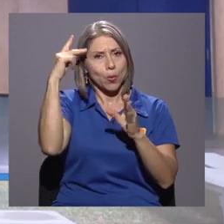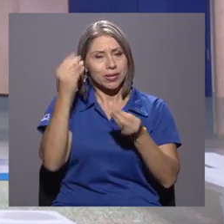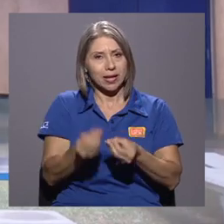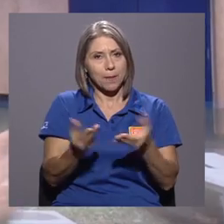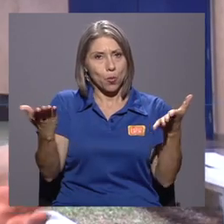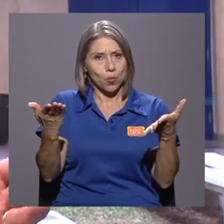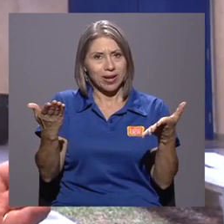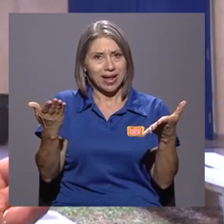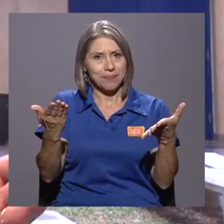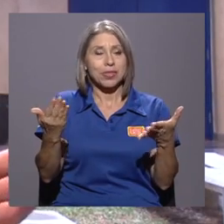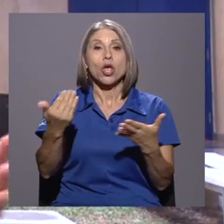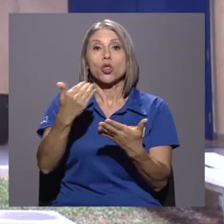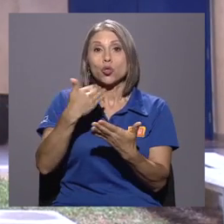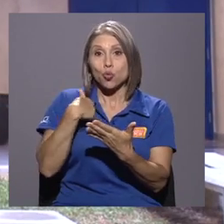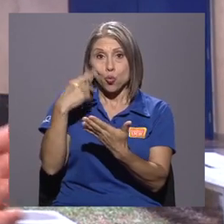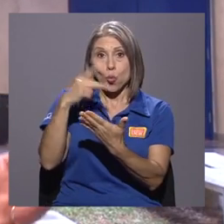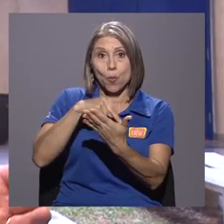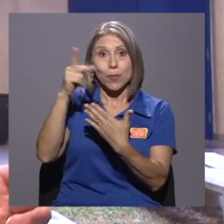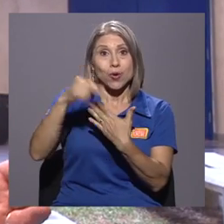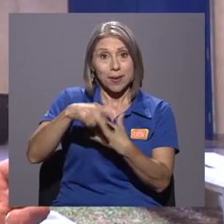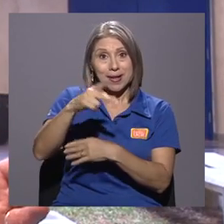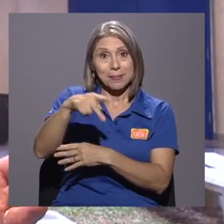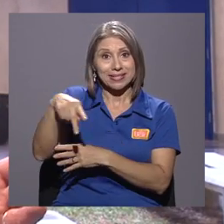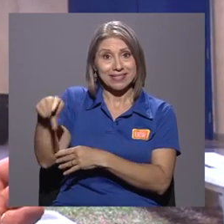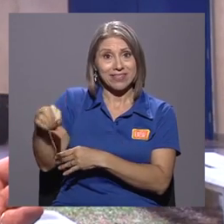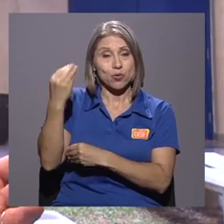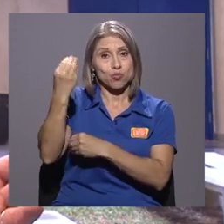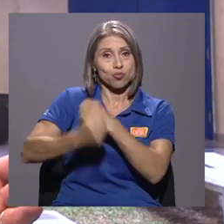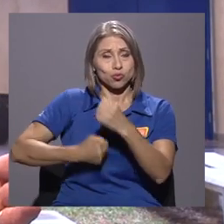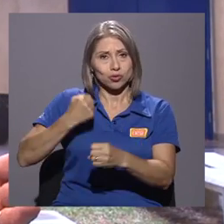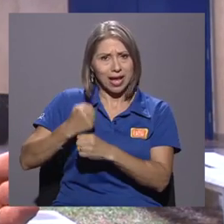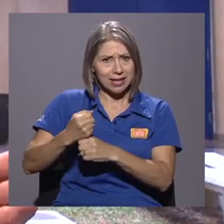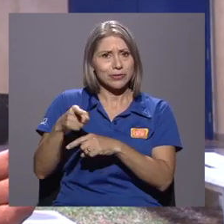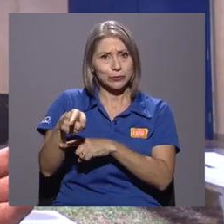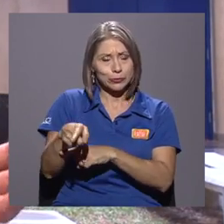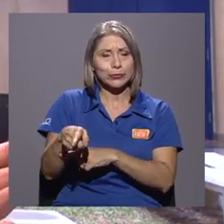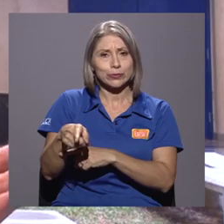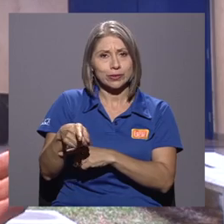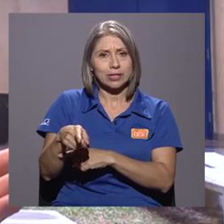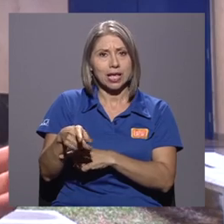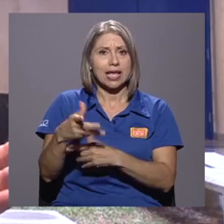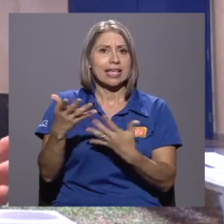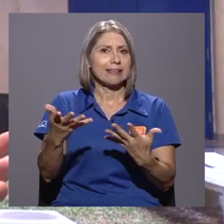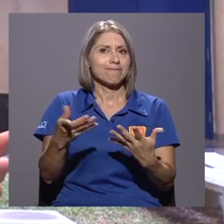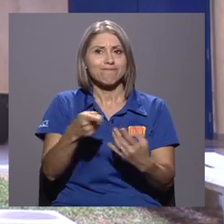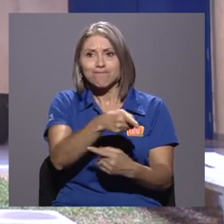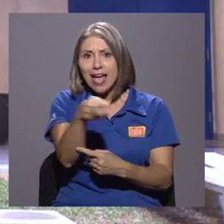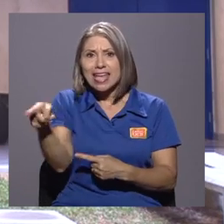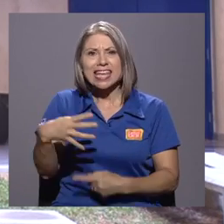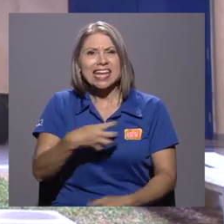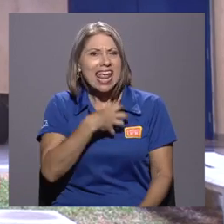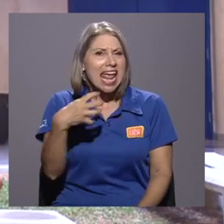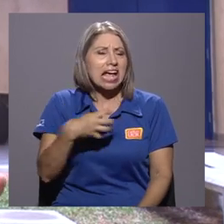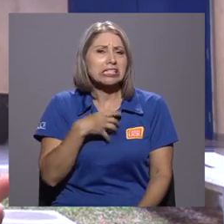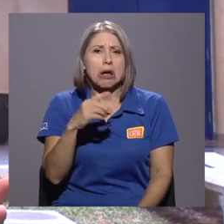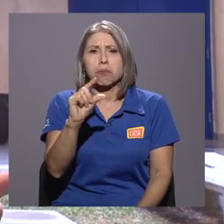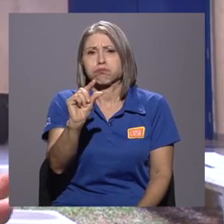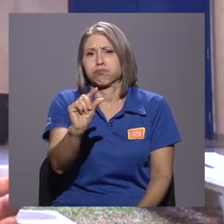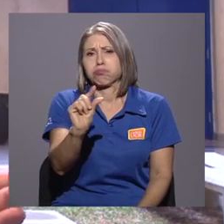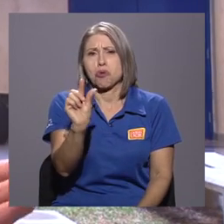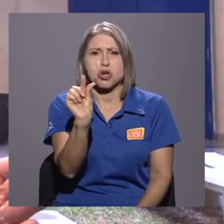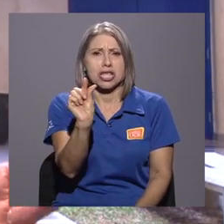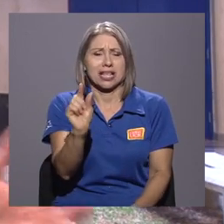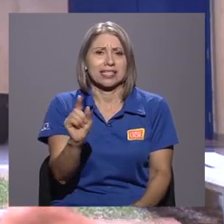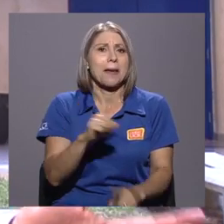programa en el Pacífico por muchos años y las quejas que hubo fueron mínimas y